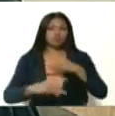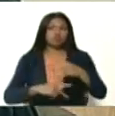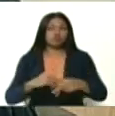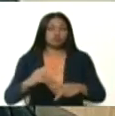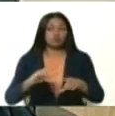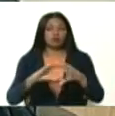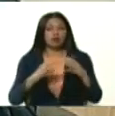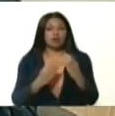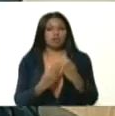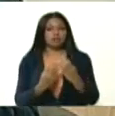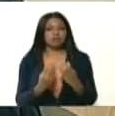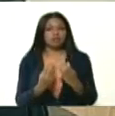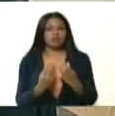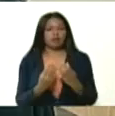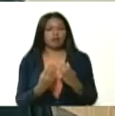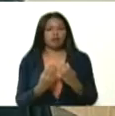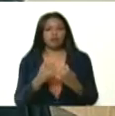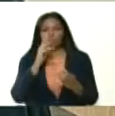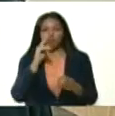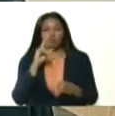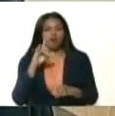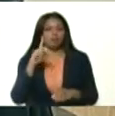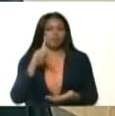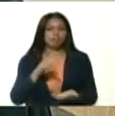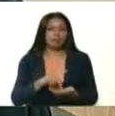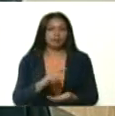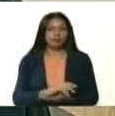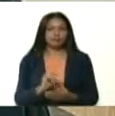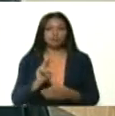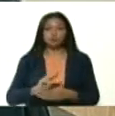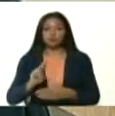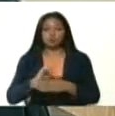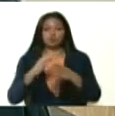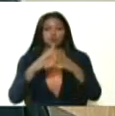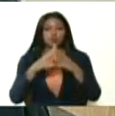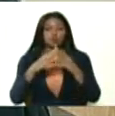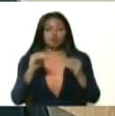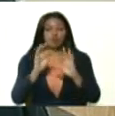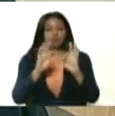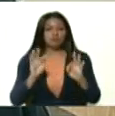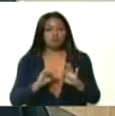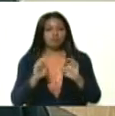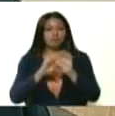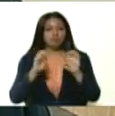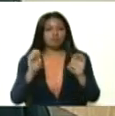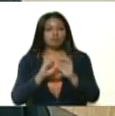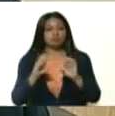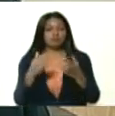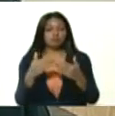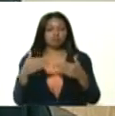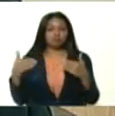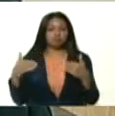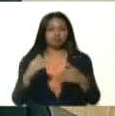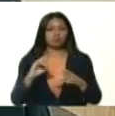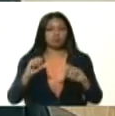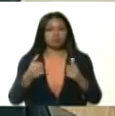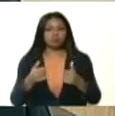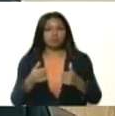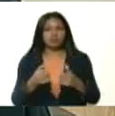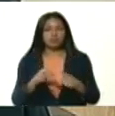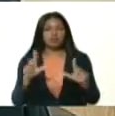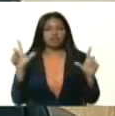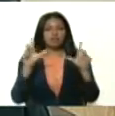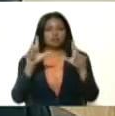clases no presenciales, utilizando todos los mecanismos de educación a distancia. Comenzando desde la